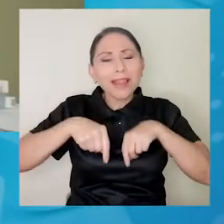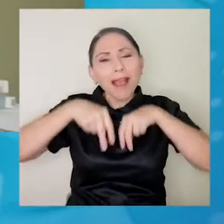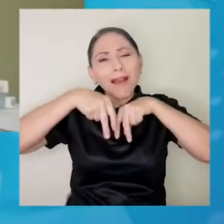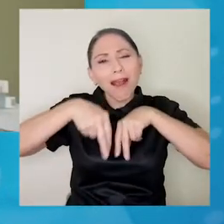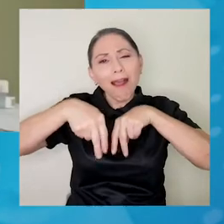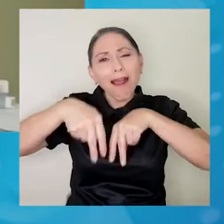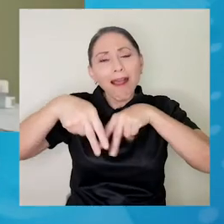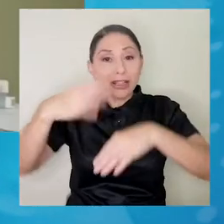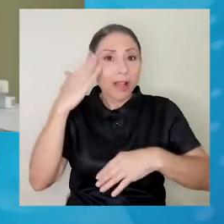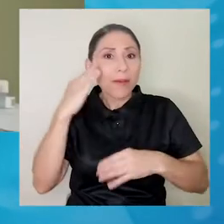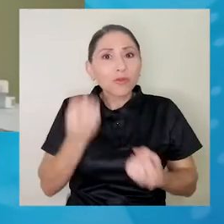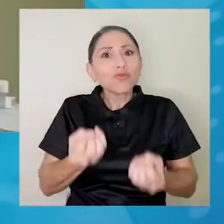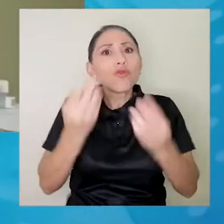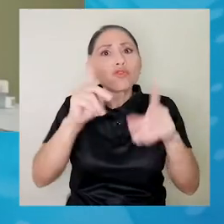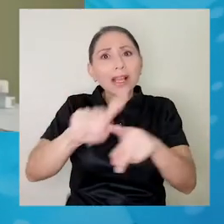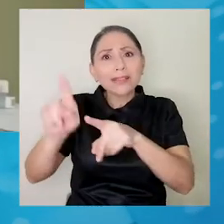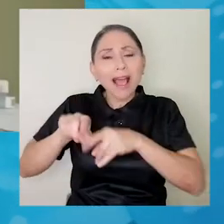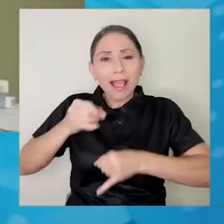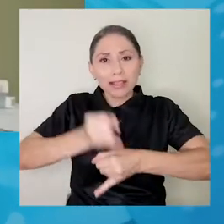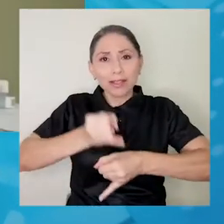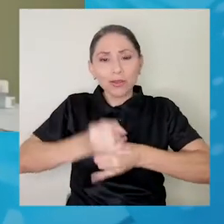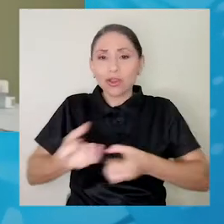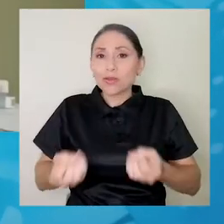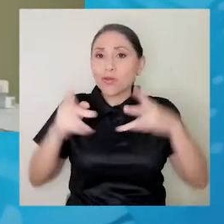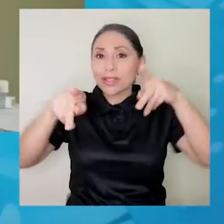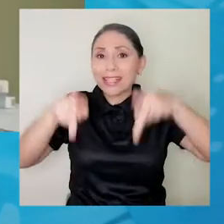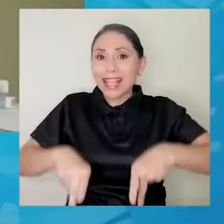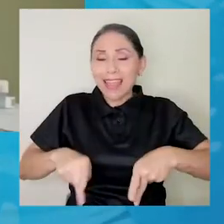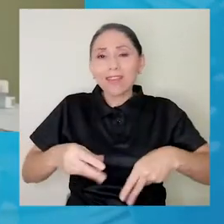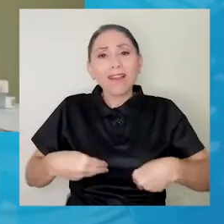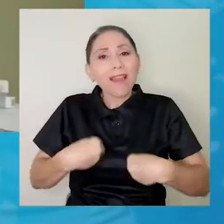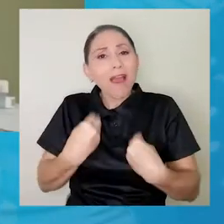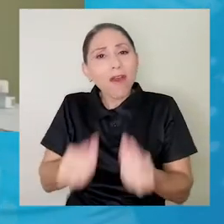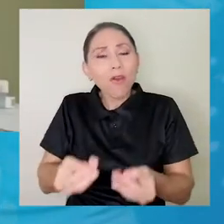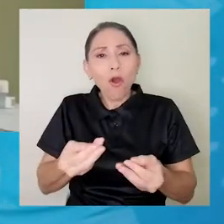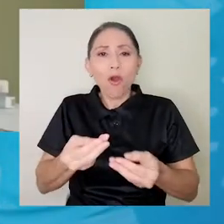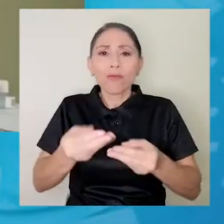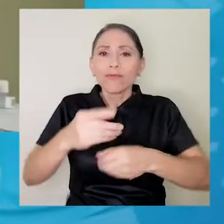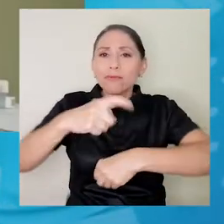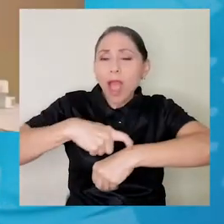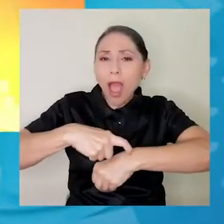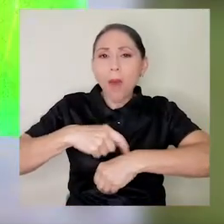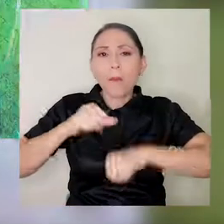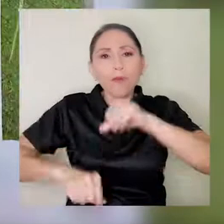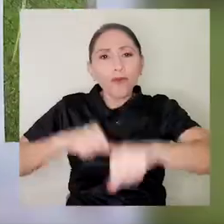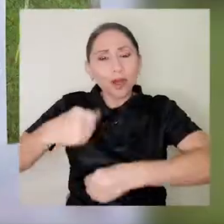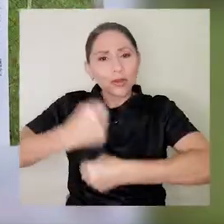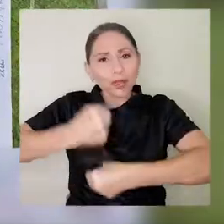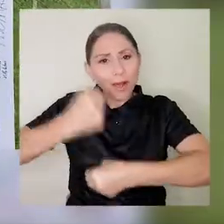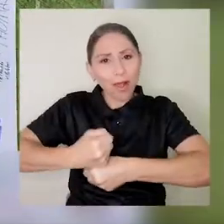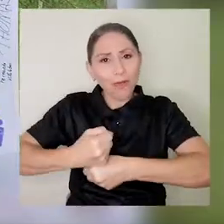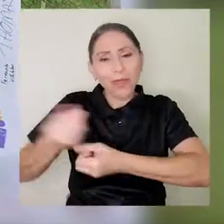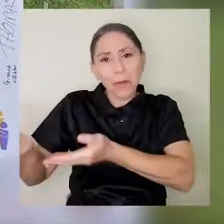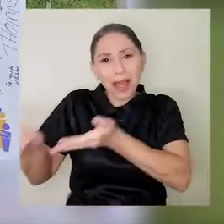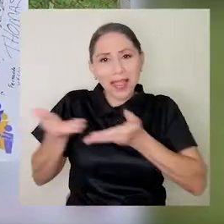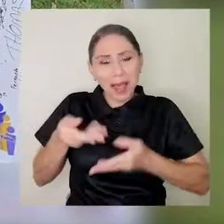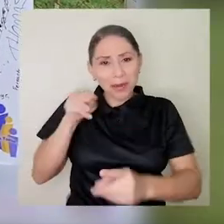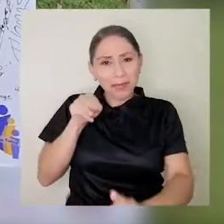caravana. Sabemos que fueron muchas instituciones y mucha gente que ganó su tiempo, su esfuerzo y su trabajo para hacernos llegar